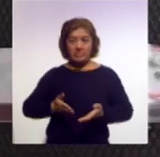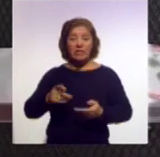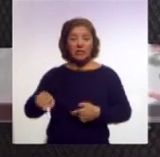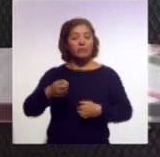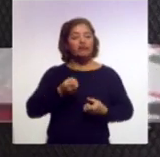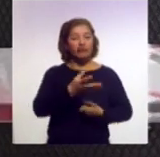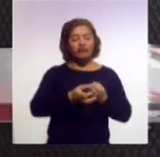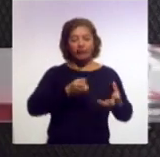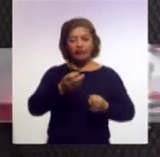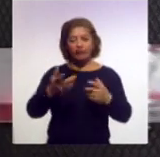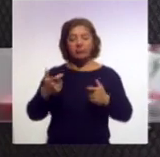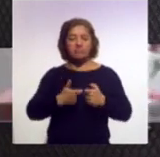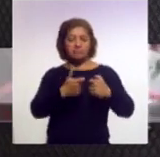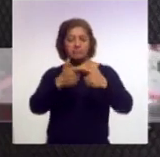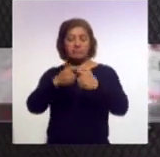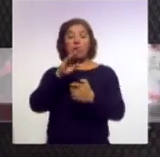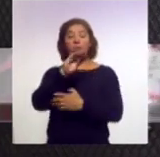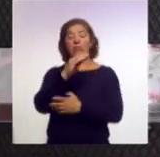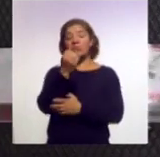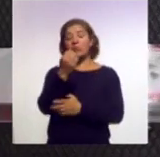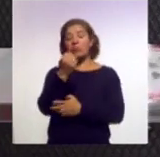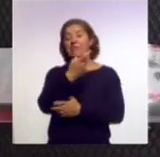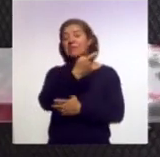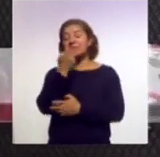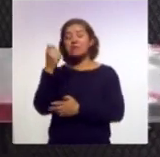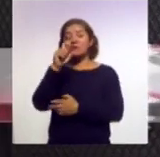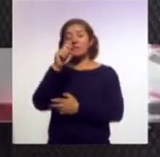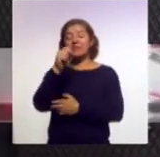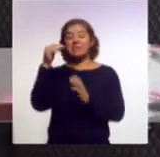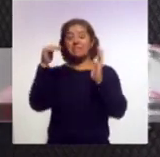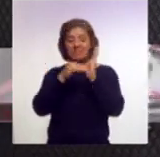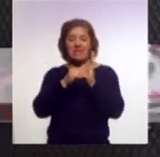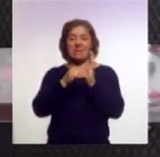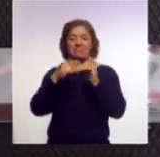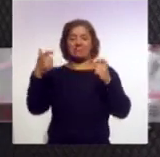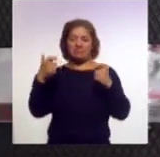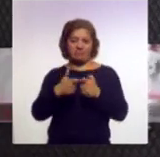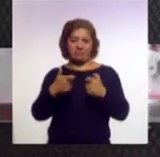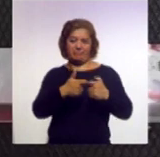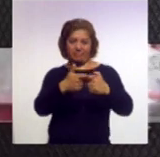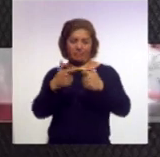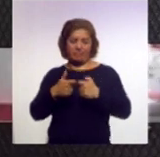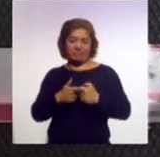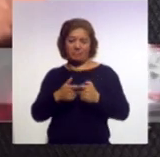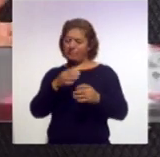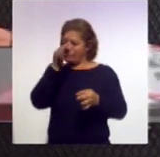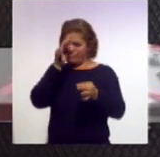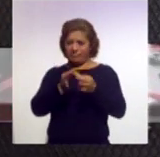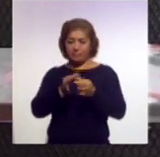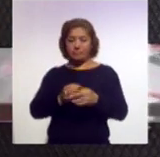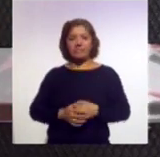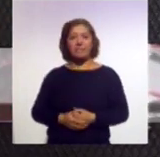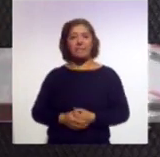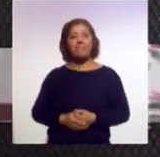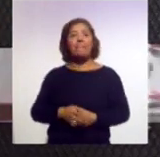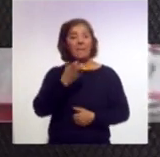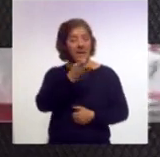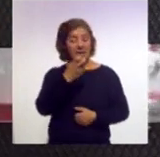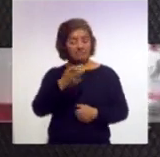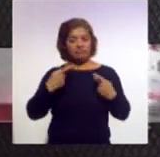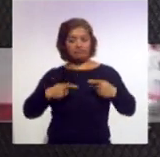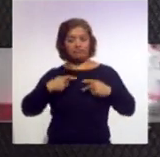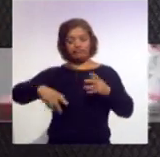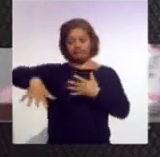económica de 49 millones 120 mil pesos para ser exactos. Y de este universo de visitantes también